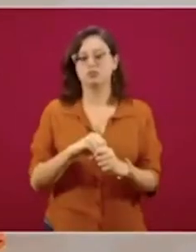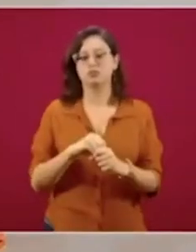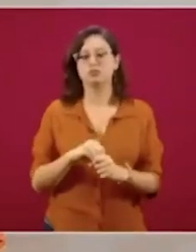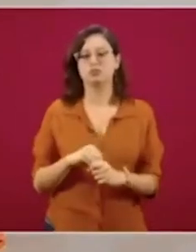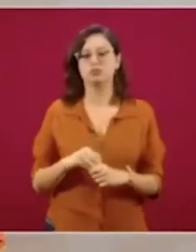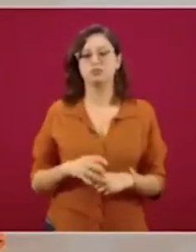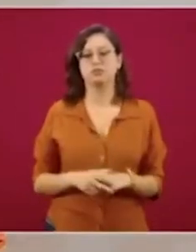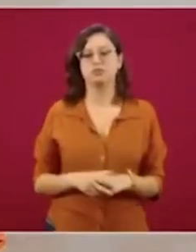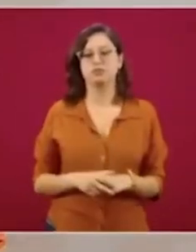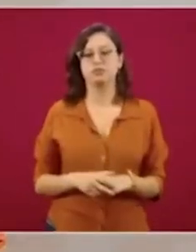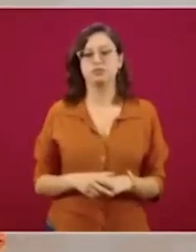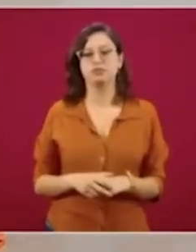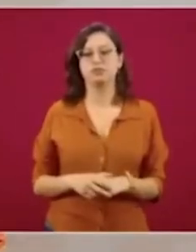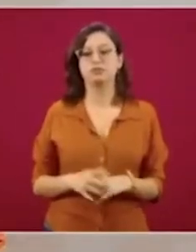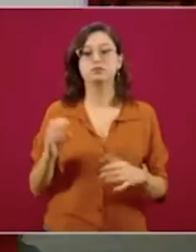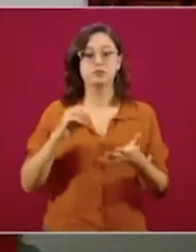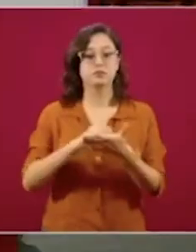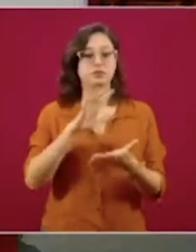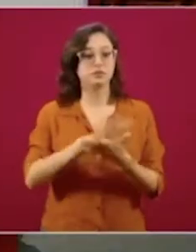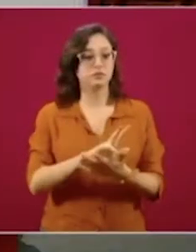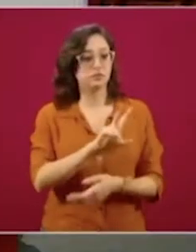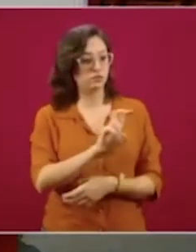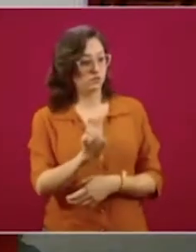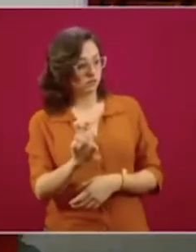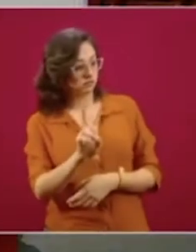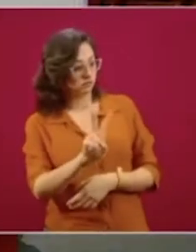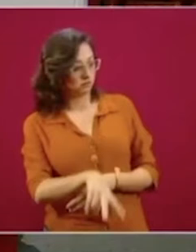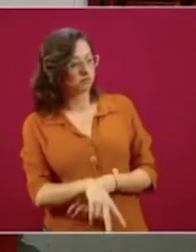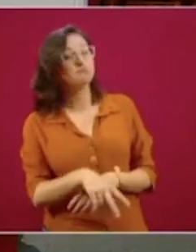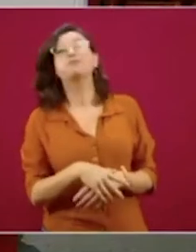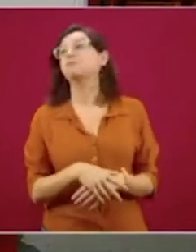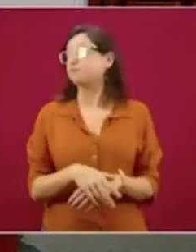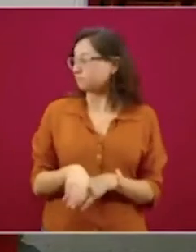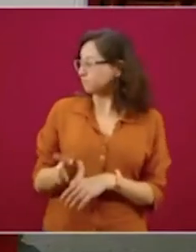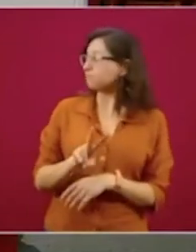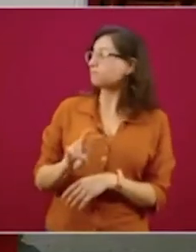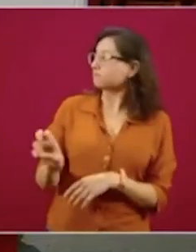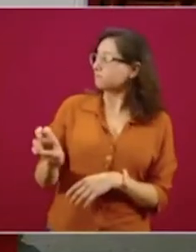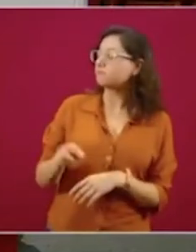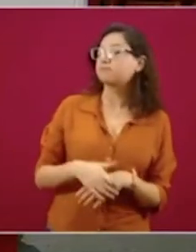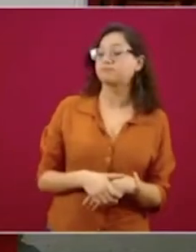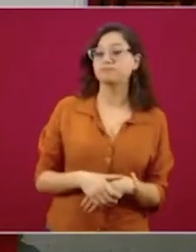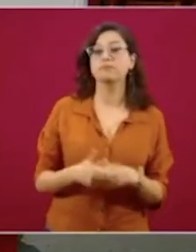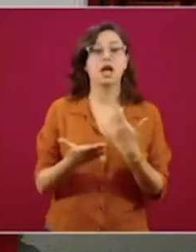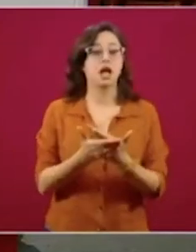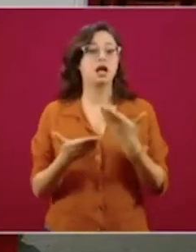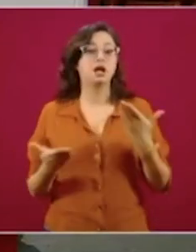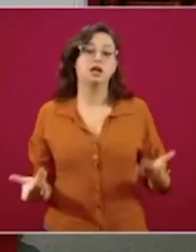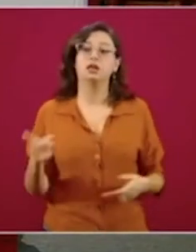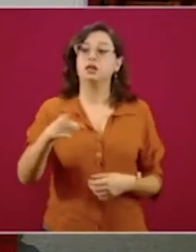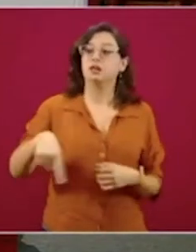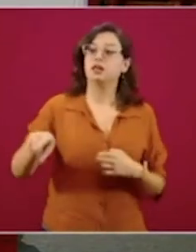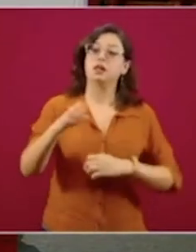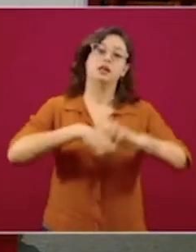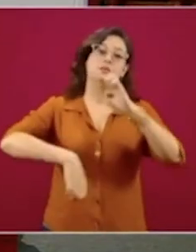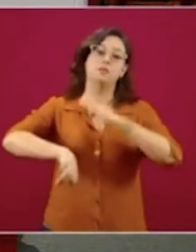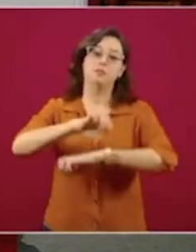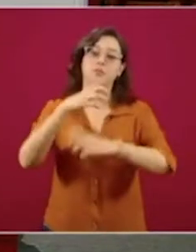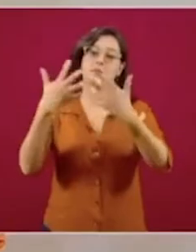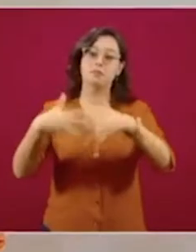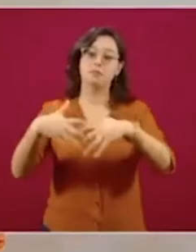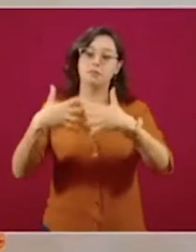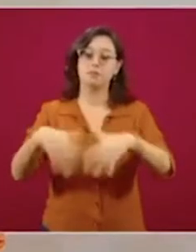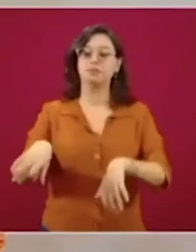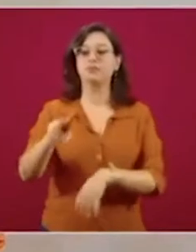este registro 200, ¿verdad? 200 emprendedores que hoy tienen una marca, que utilizaron el sistema